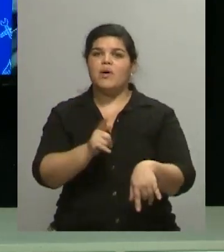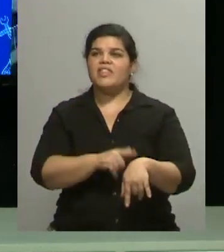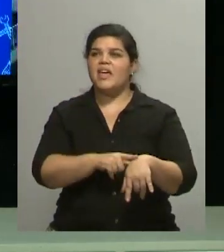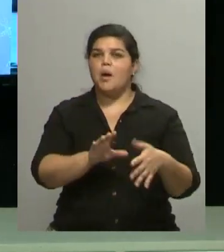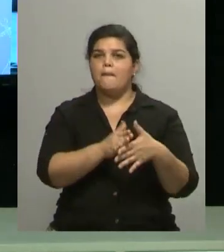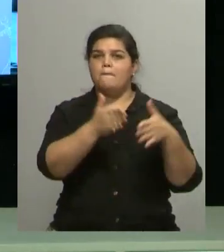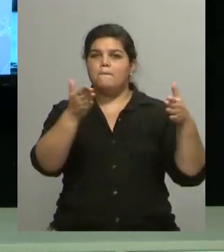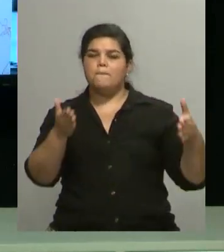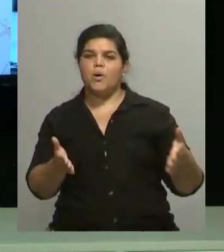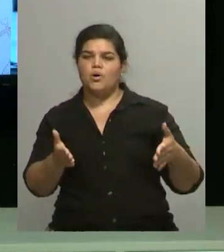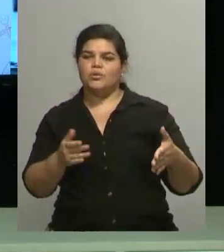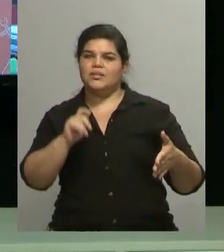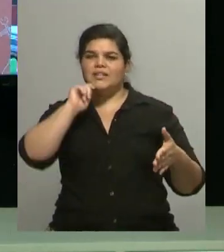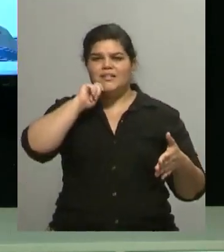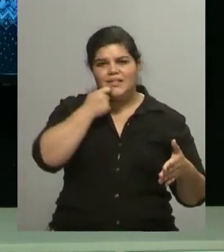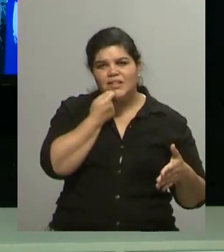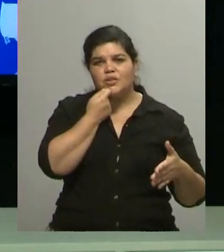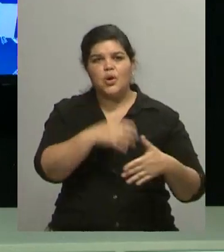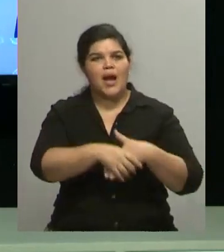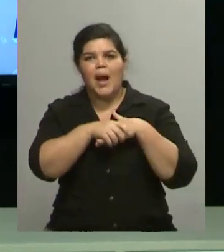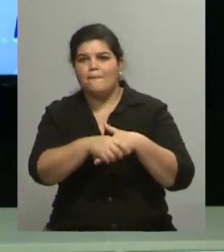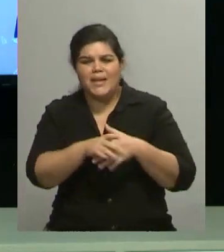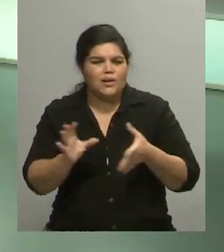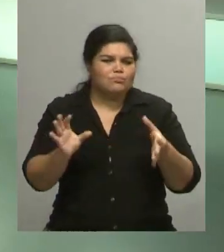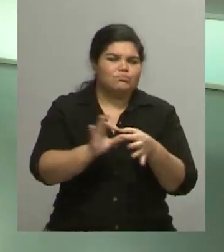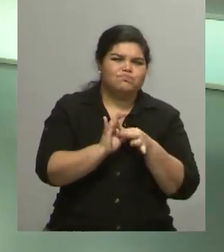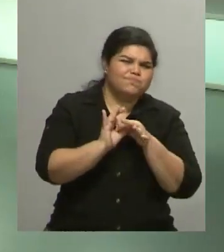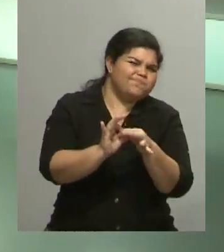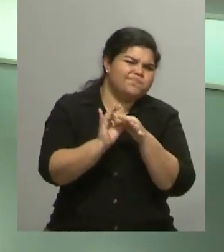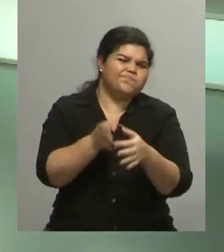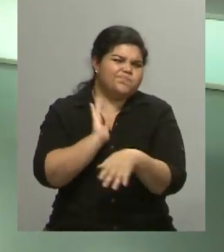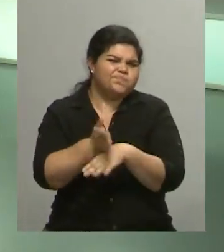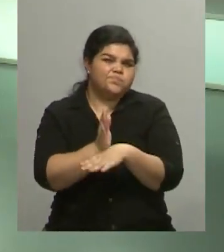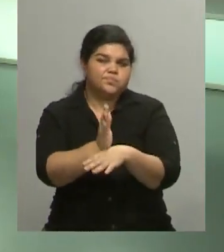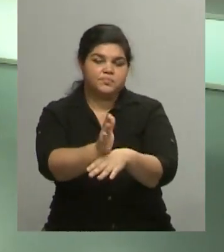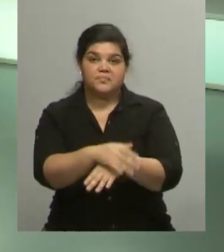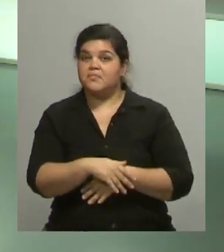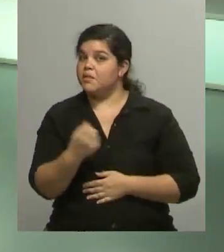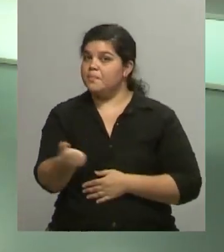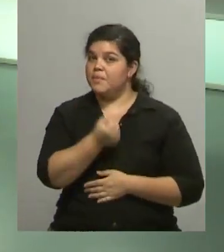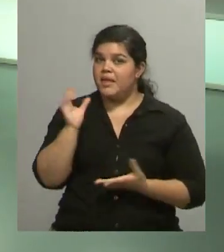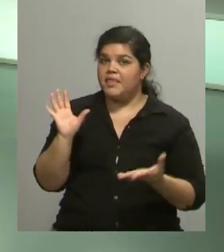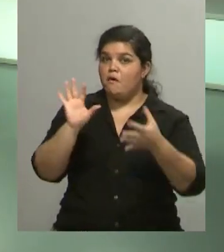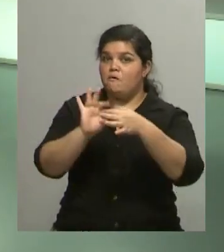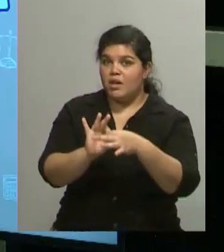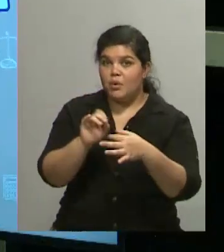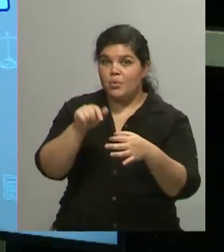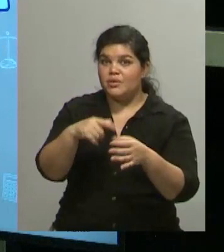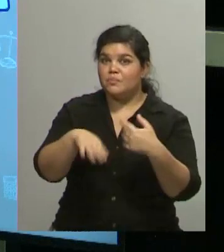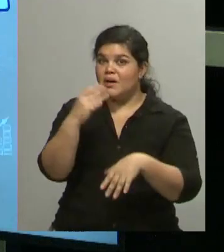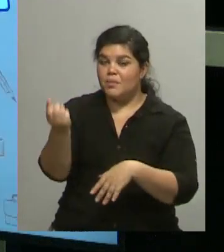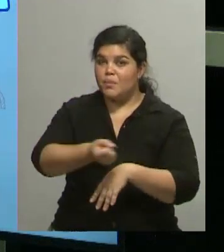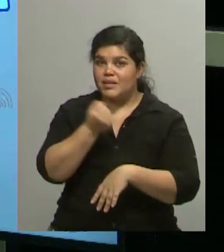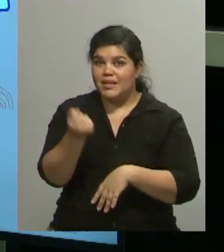momento y generar grupos que nunca más se deshacen. Eso es lo importante del vínculo que se termina generando a partir de los